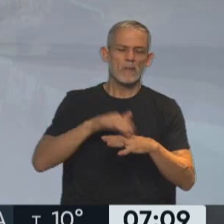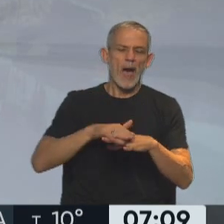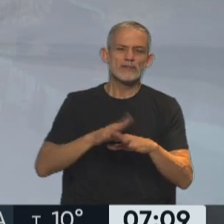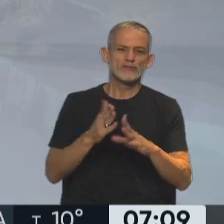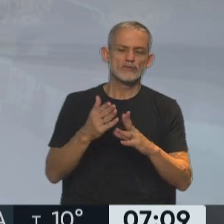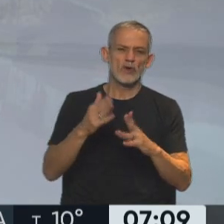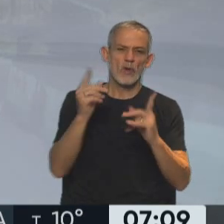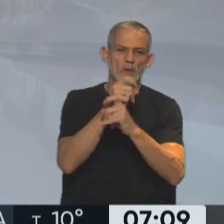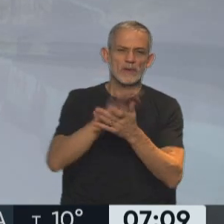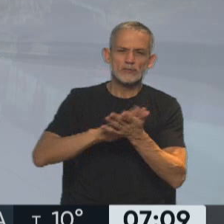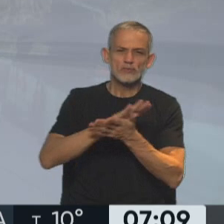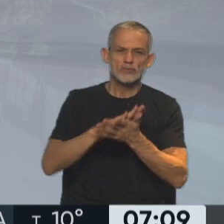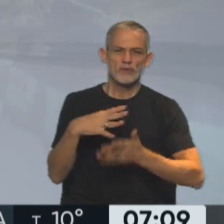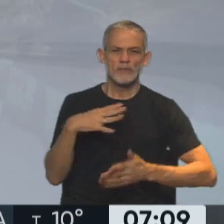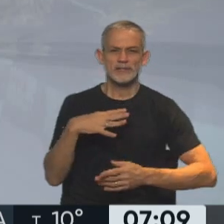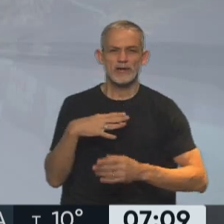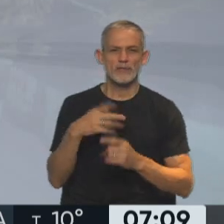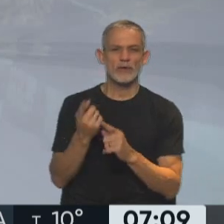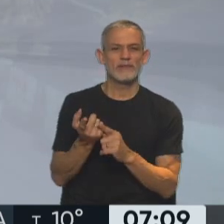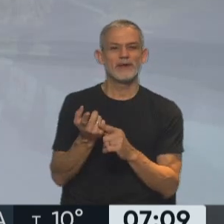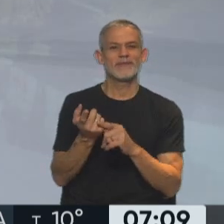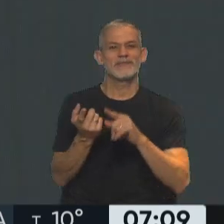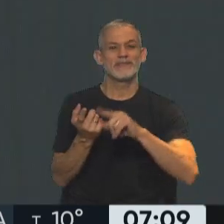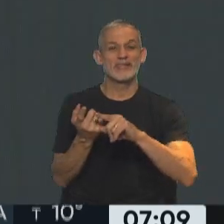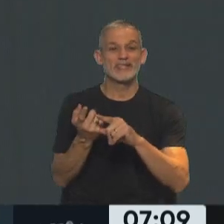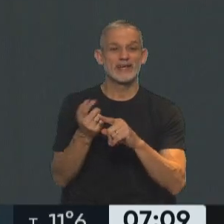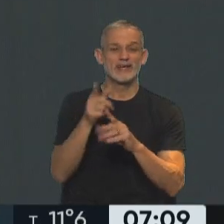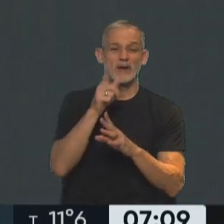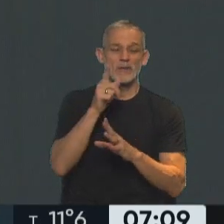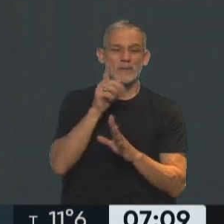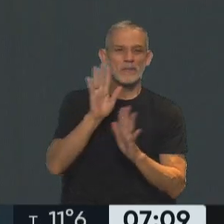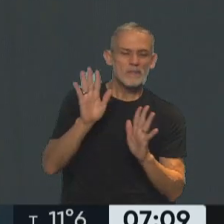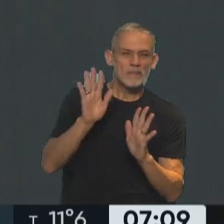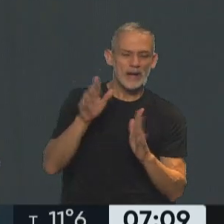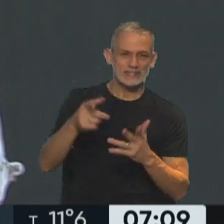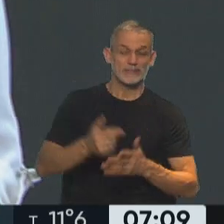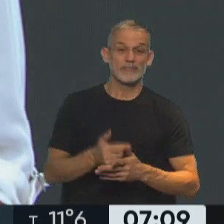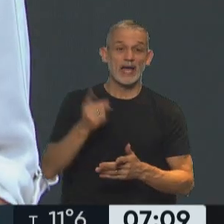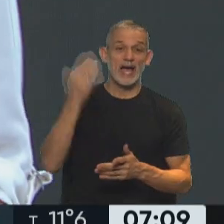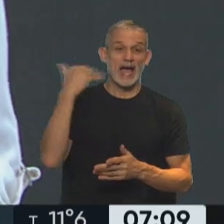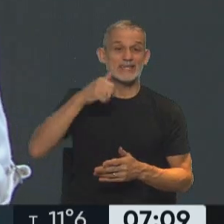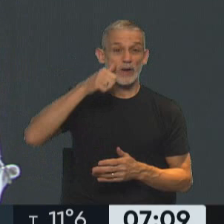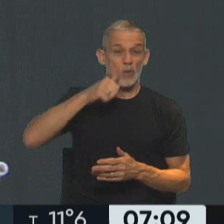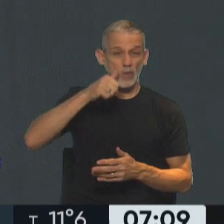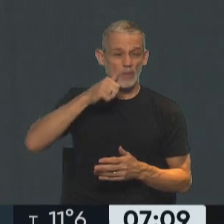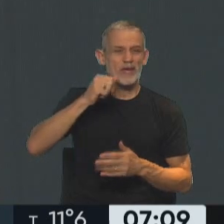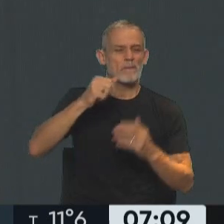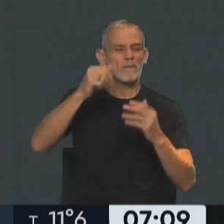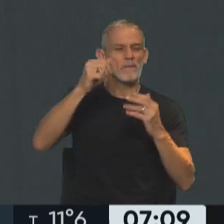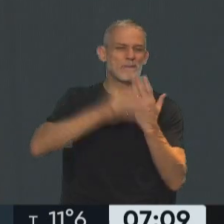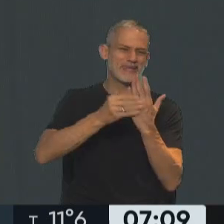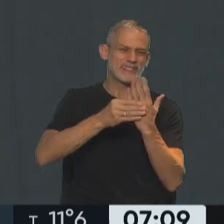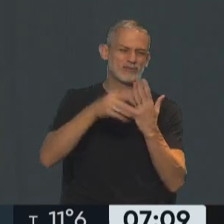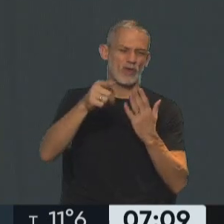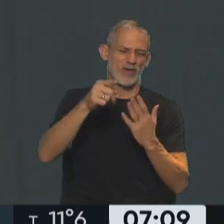lo que nos está logrando solucionar, que es la faltante de gasoil. Así es, y por ese motivo, ayer estuvo Julián Domínguez, que es el Ministro de Agricultura,